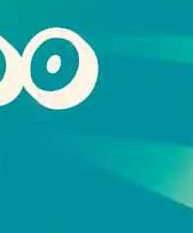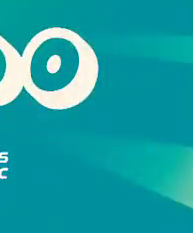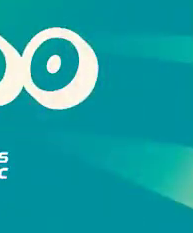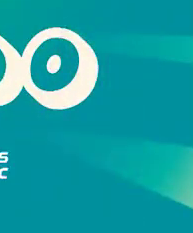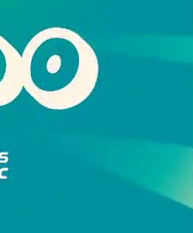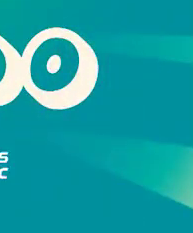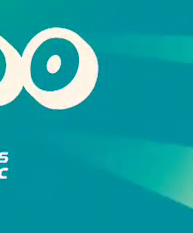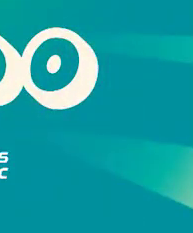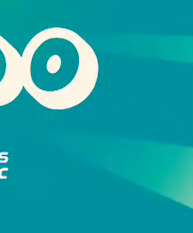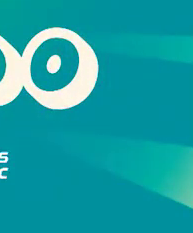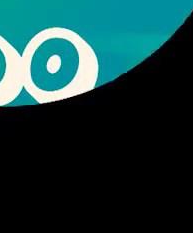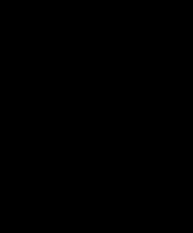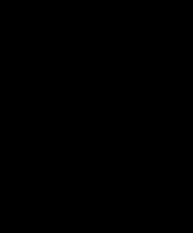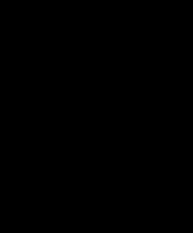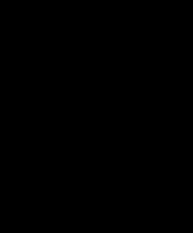feliz. Ya.